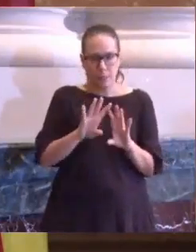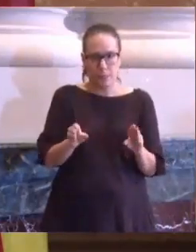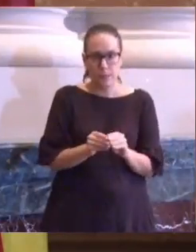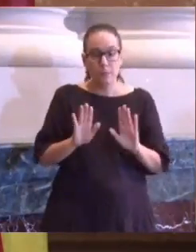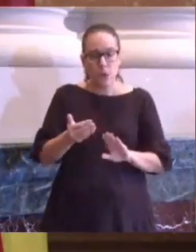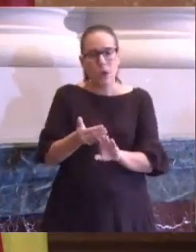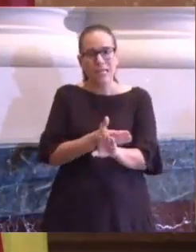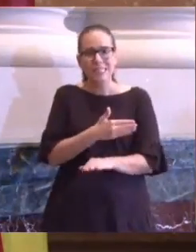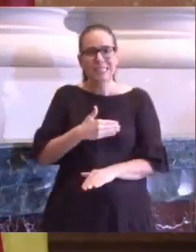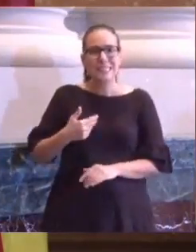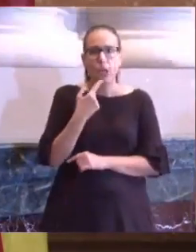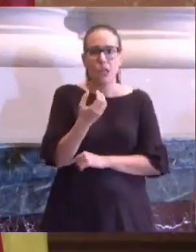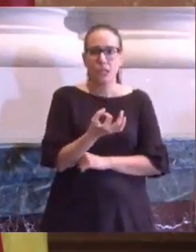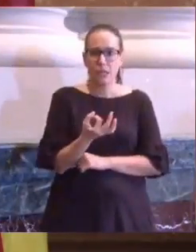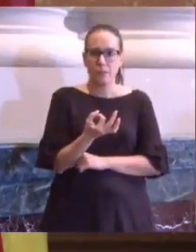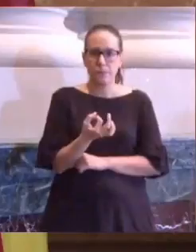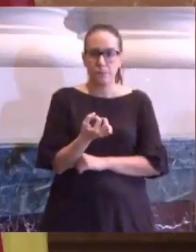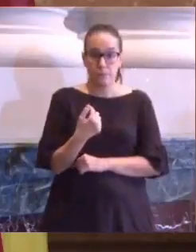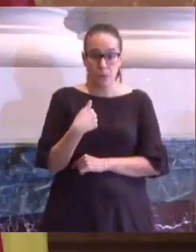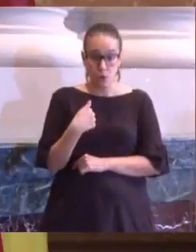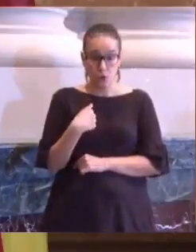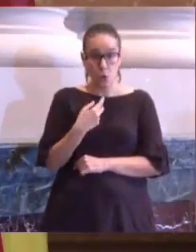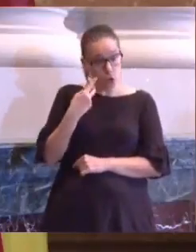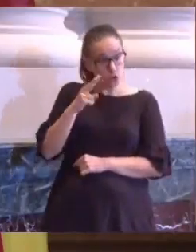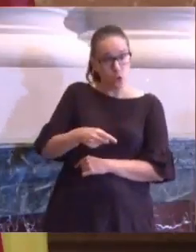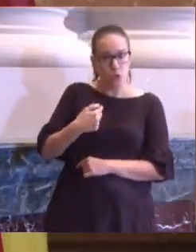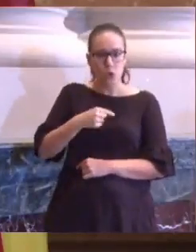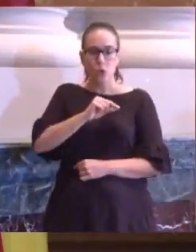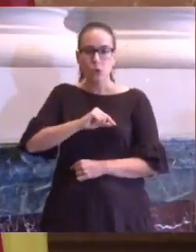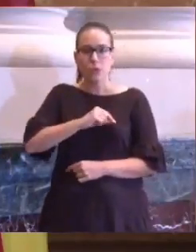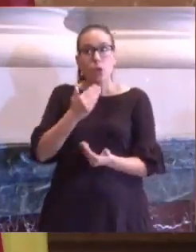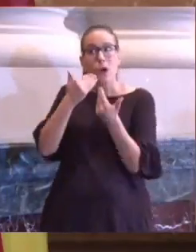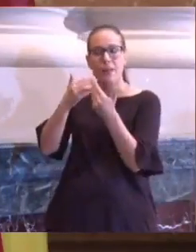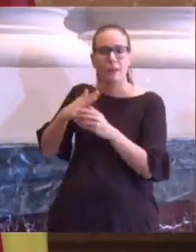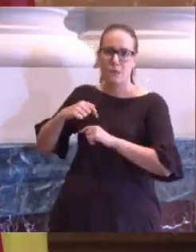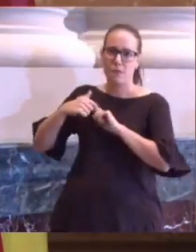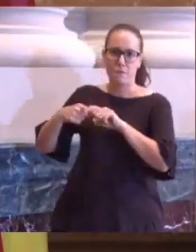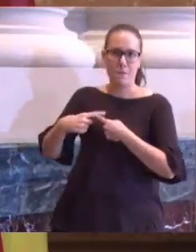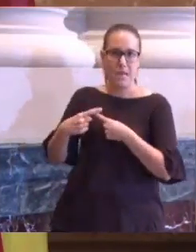antes afirmar que lo que soy y lo que siento, se lo debo a mi familia.